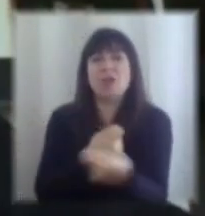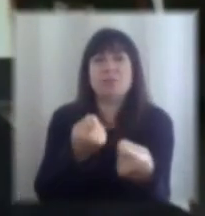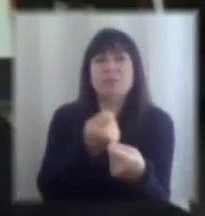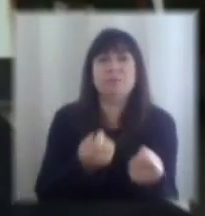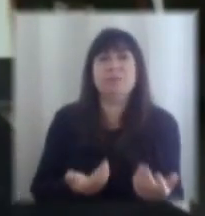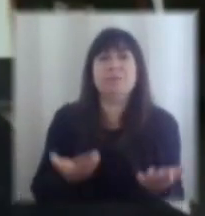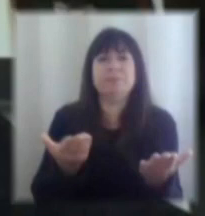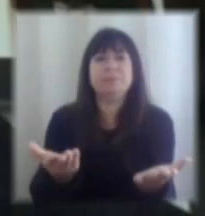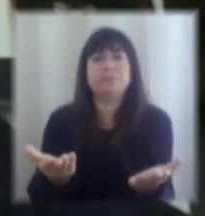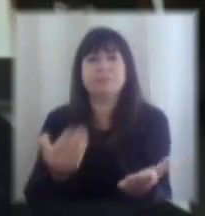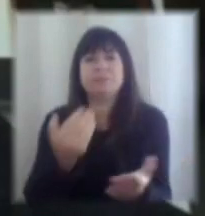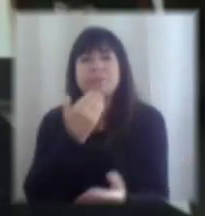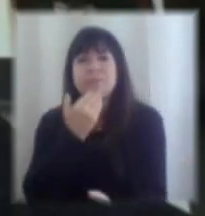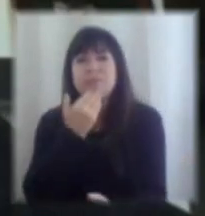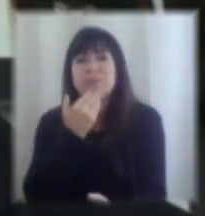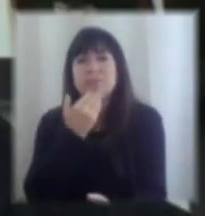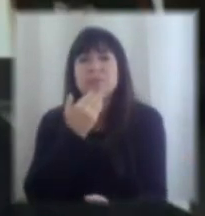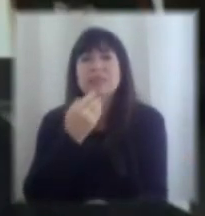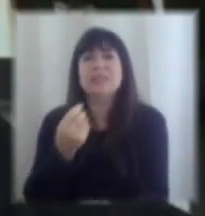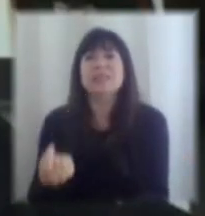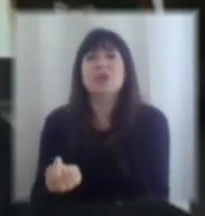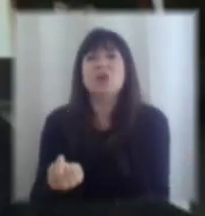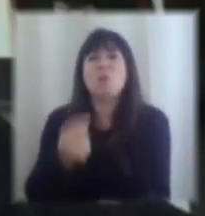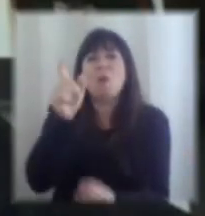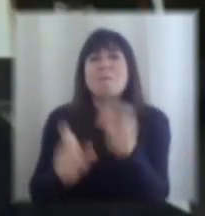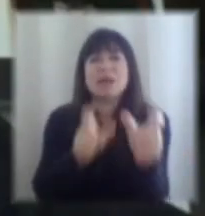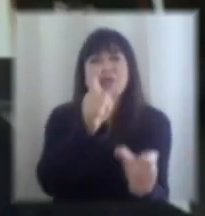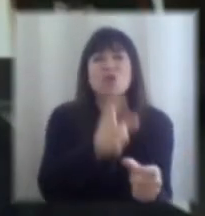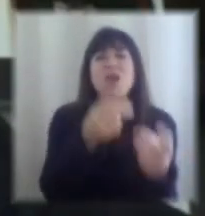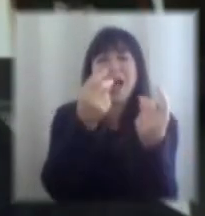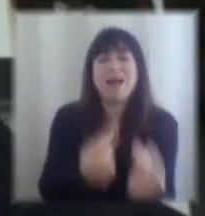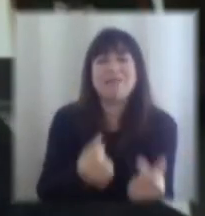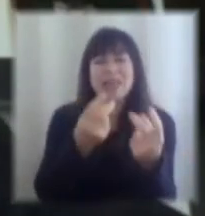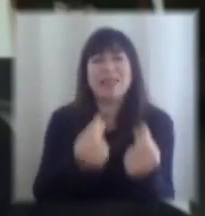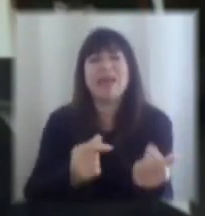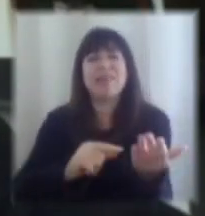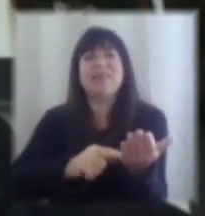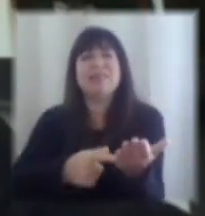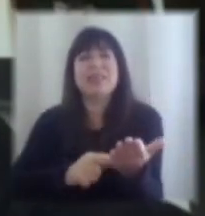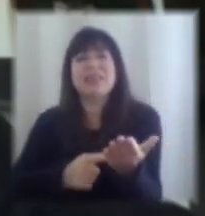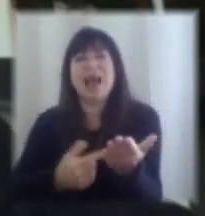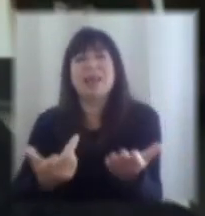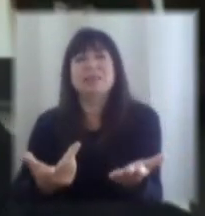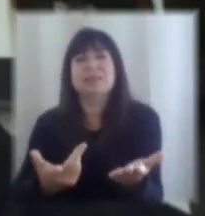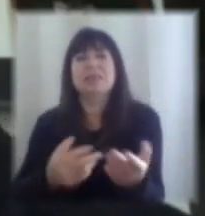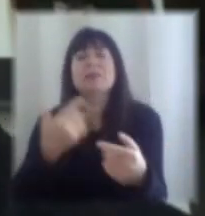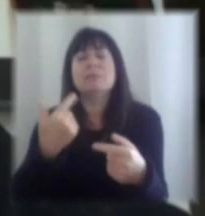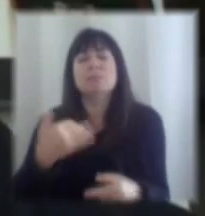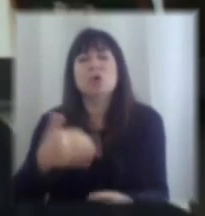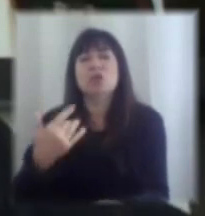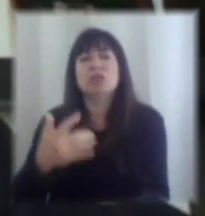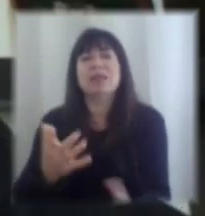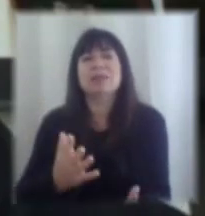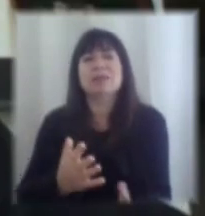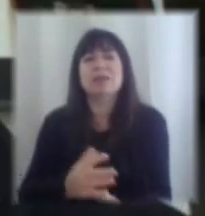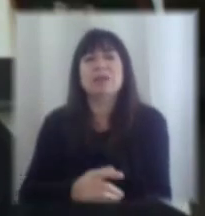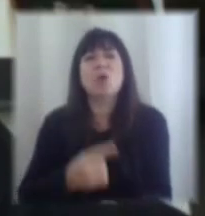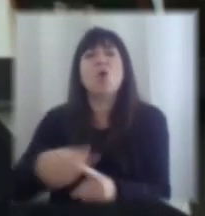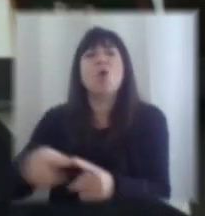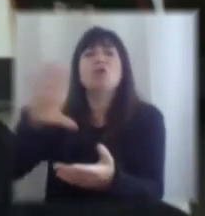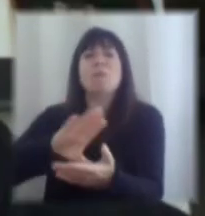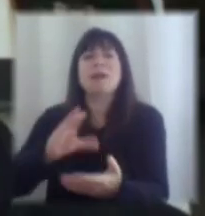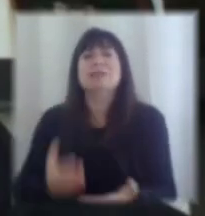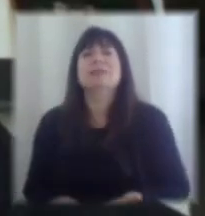formación del capital humano en el fondo con habilidades digitales y yo creo que hay un porcentaje de la exportación en servicios en Chile es